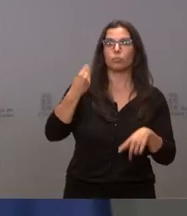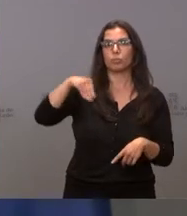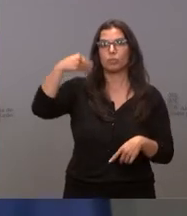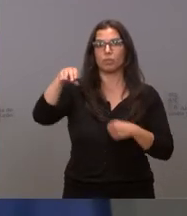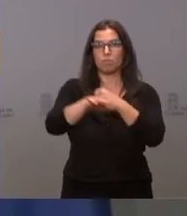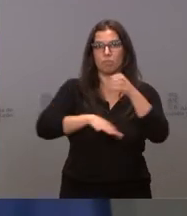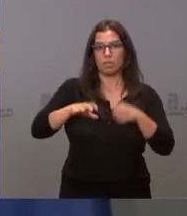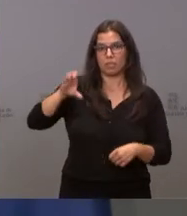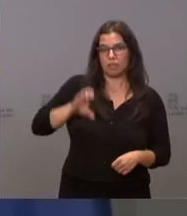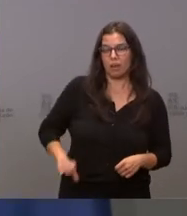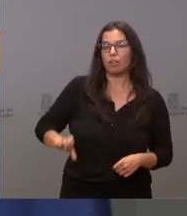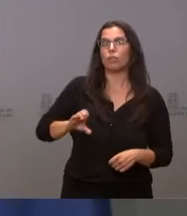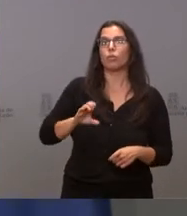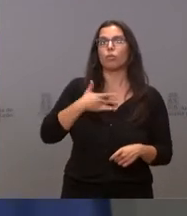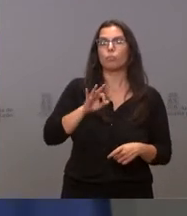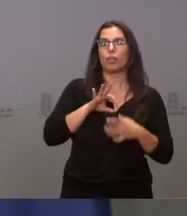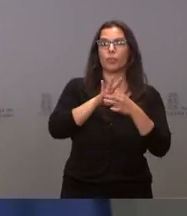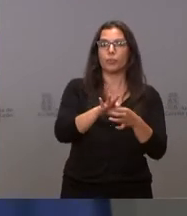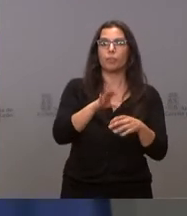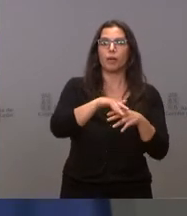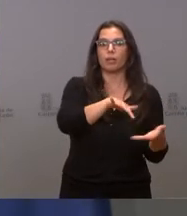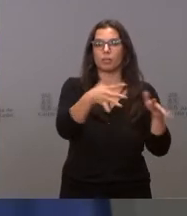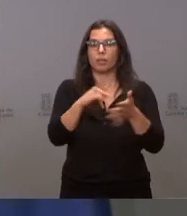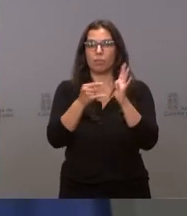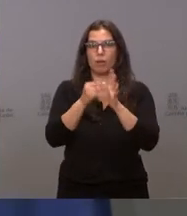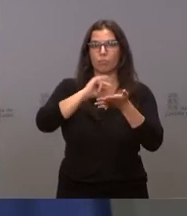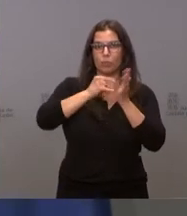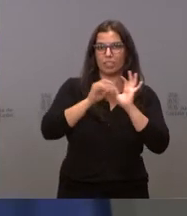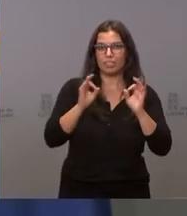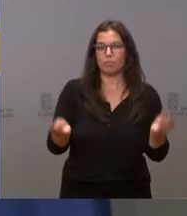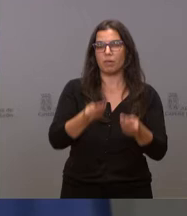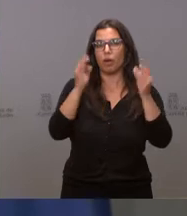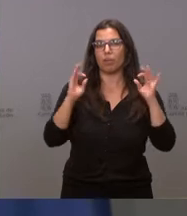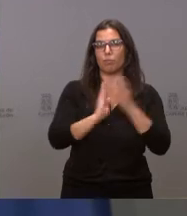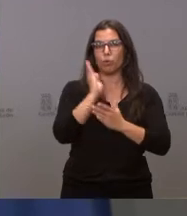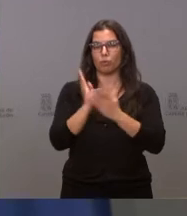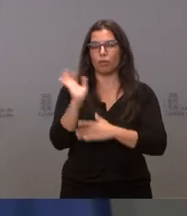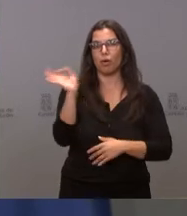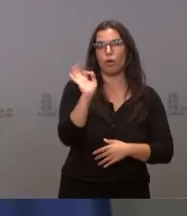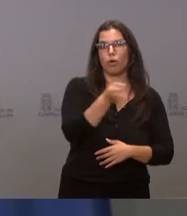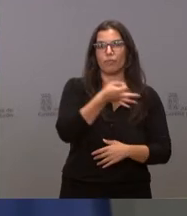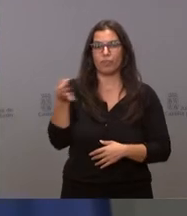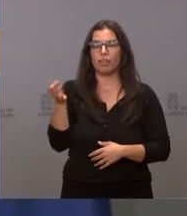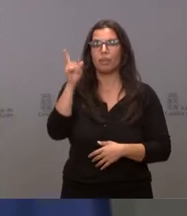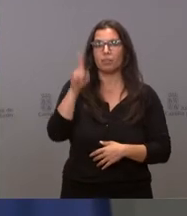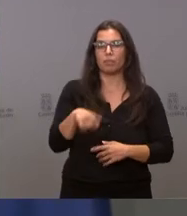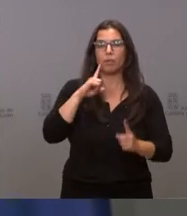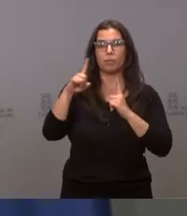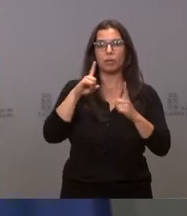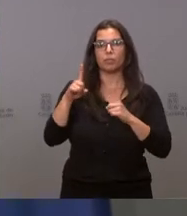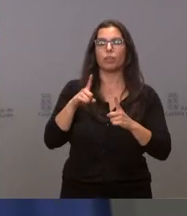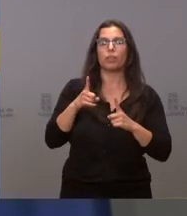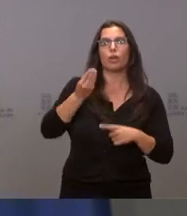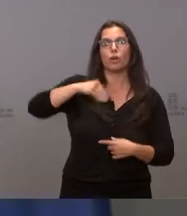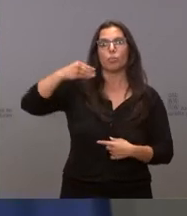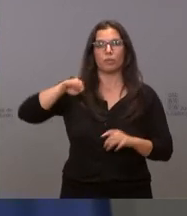salarial que se pueden destinar a la implantación de planes, proyectos de mejora de la productividad o de la eficiencia, así como la revisión de complementos